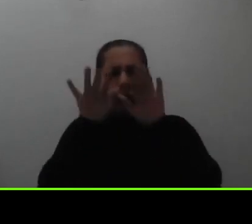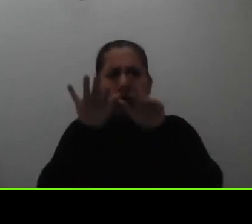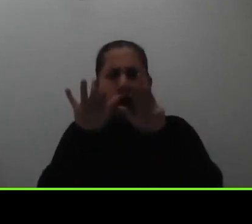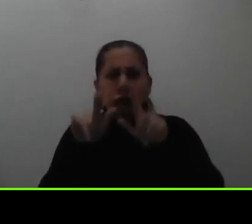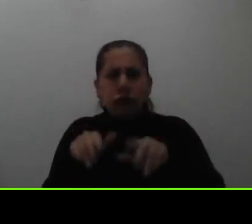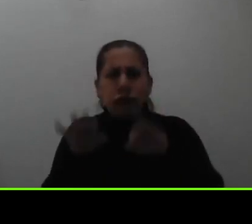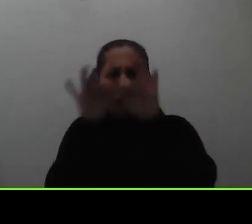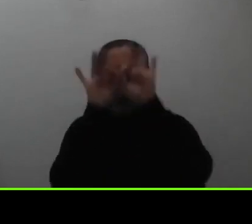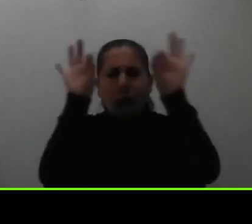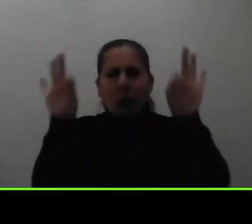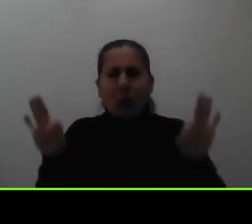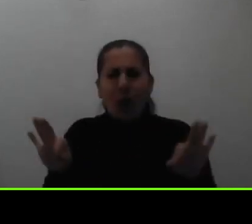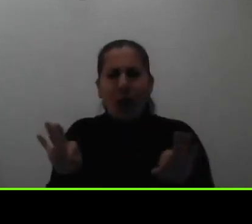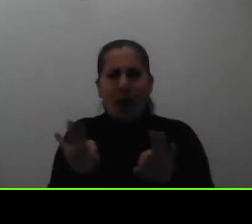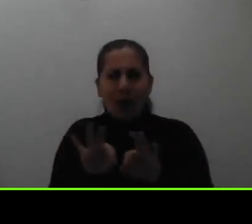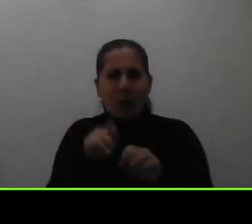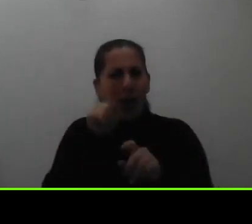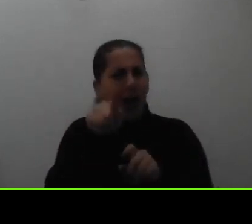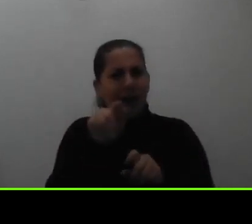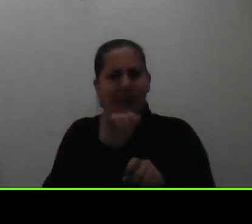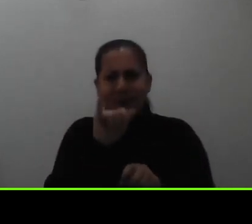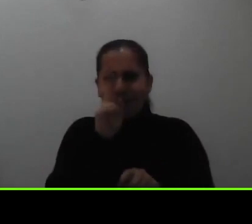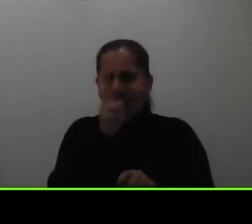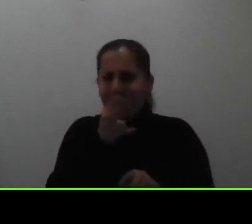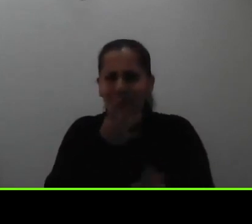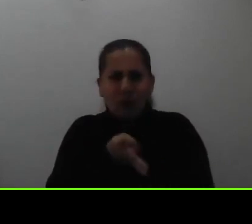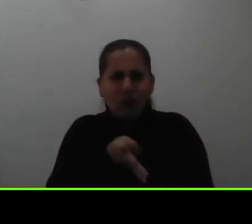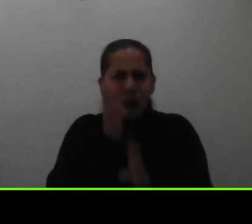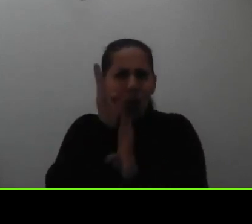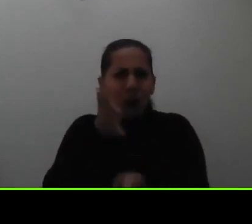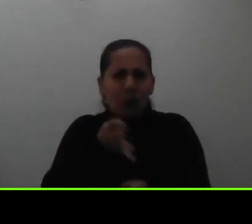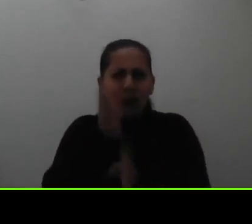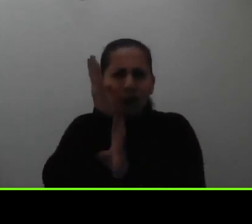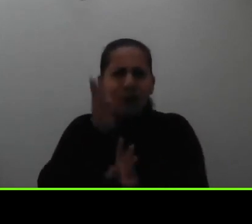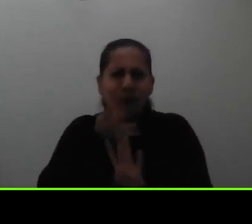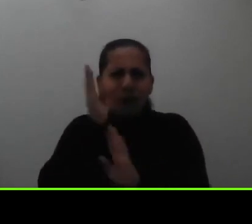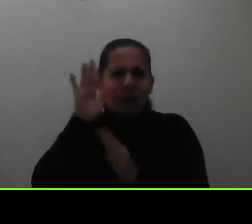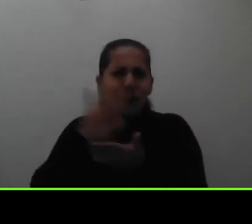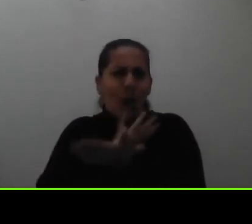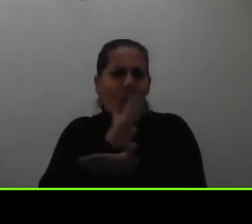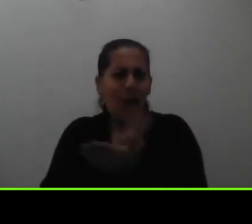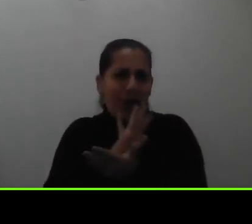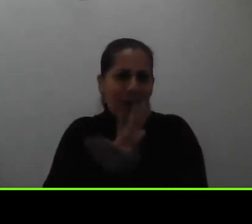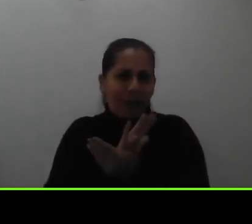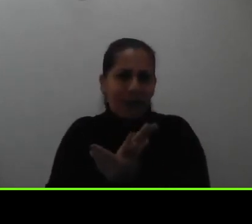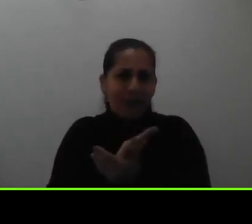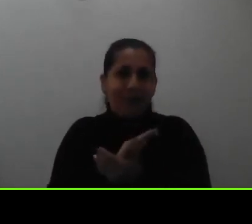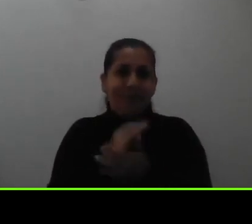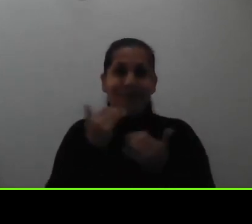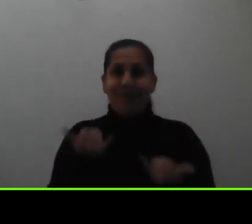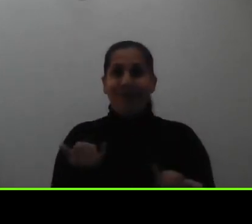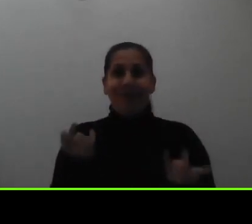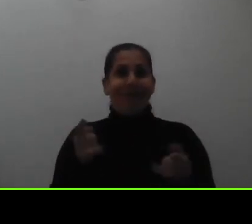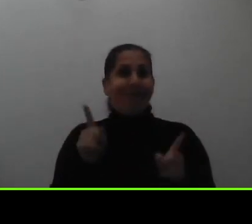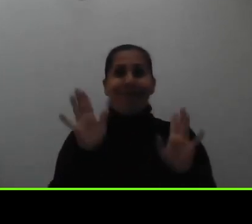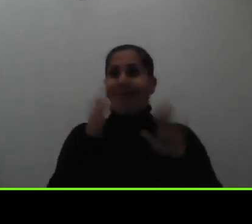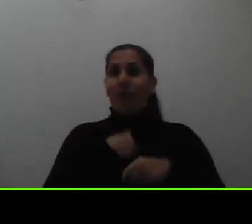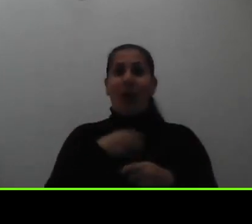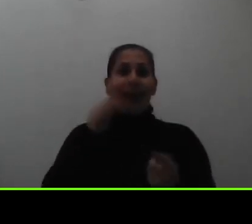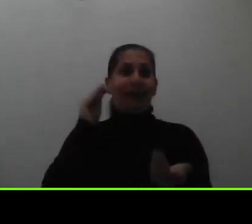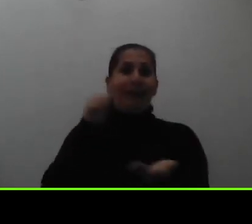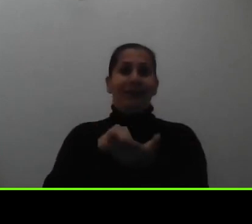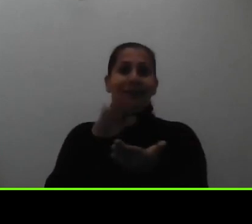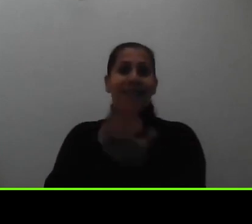mismo se hace la carga de documentos probatorios no tenemos en esta ocasión una cita a la que tengan que